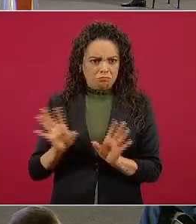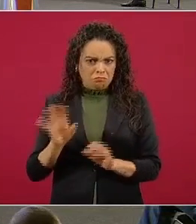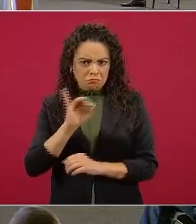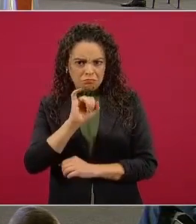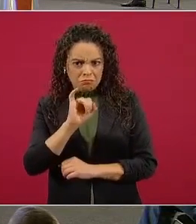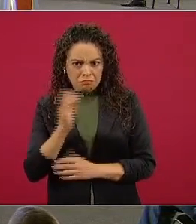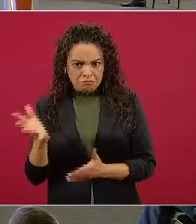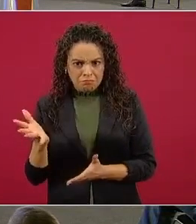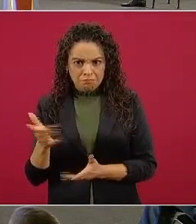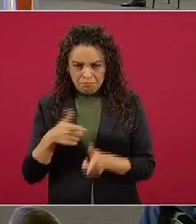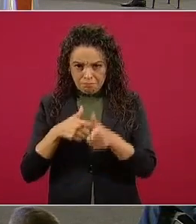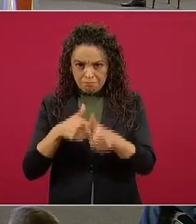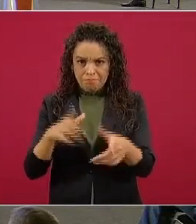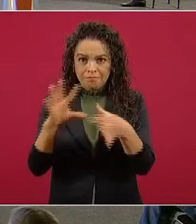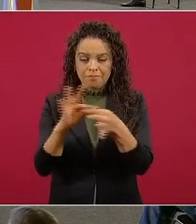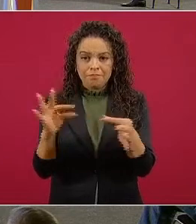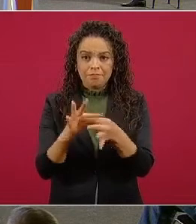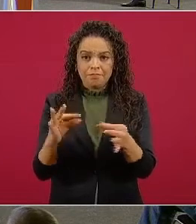adelante.